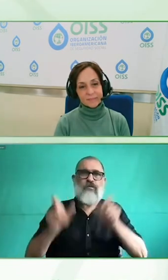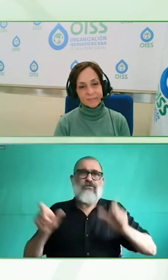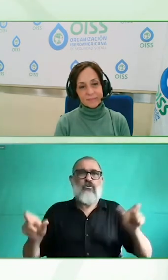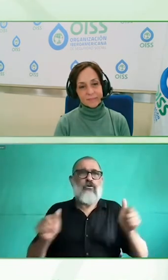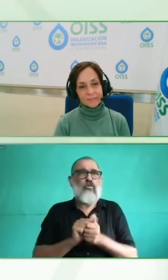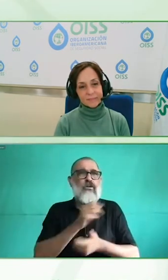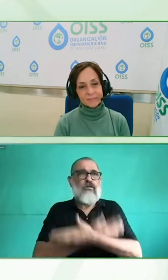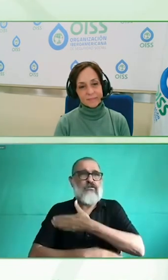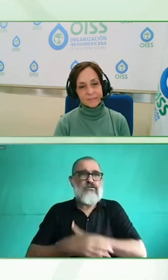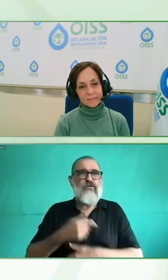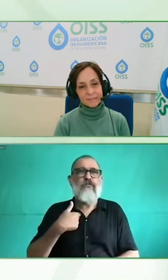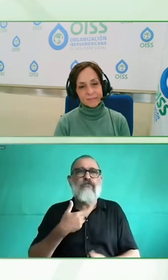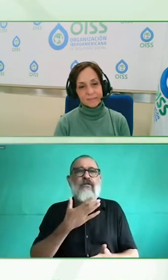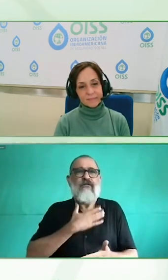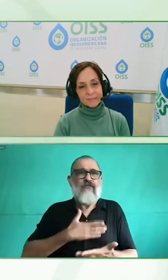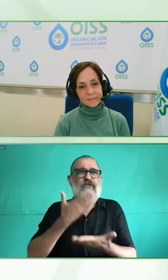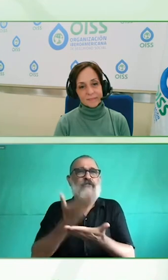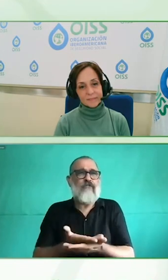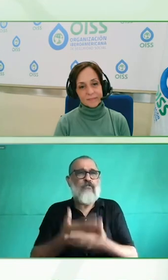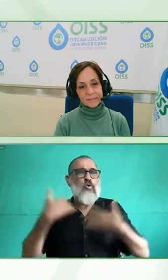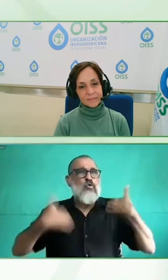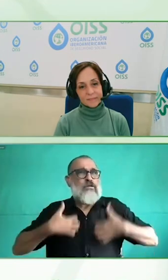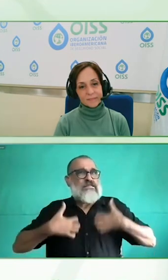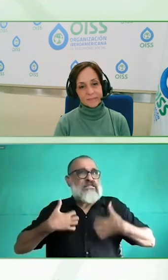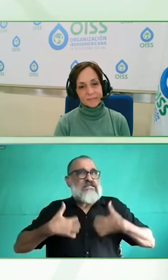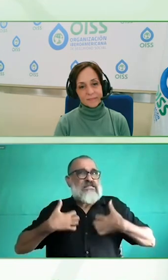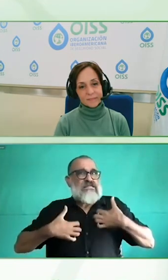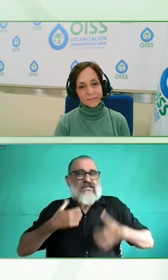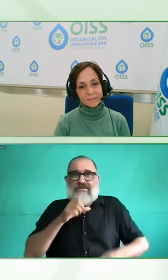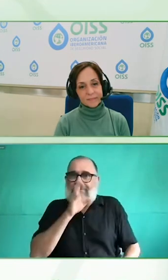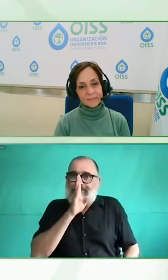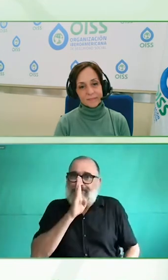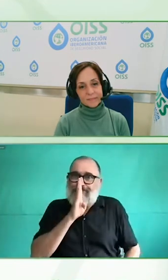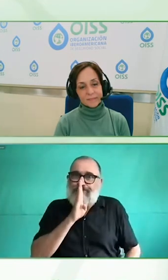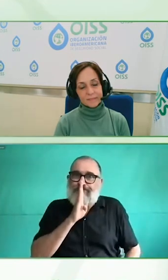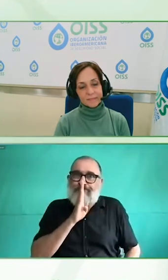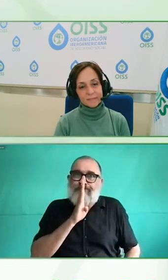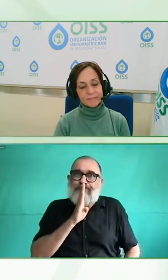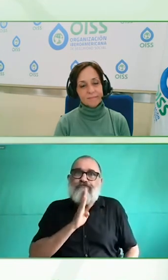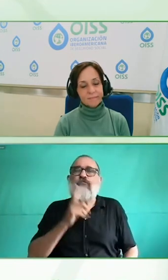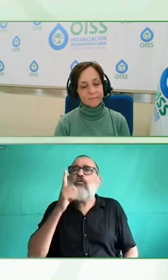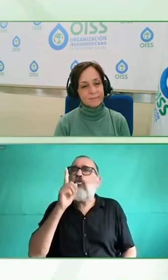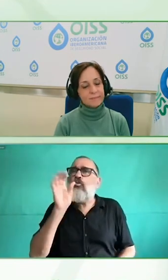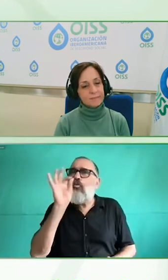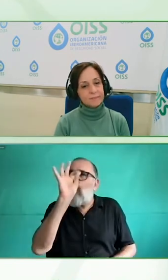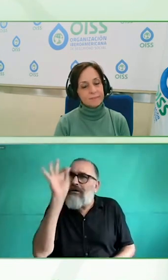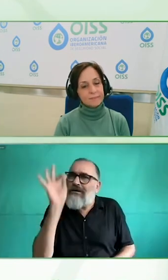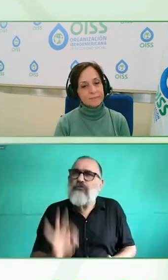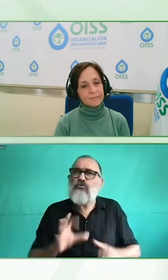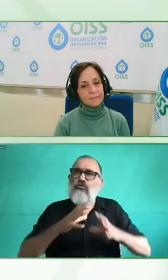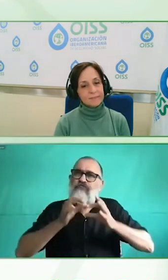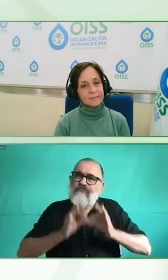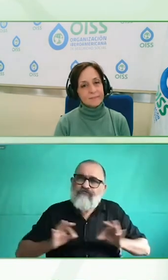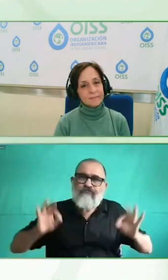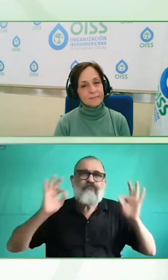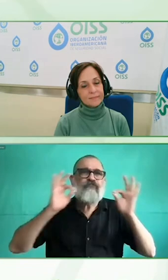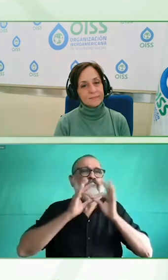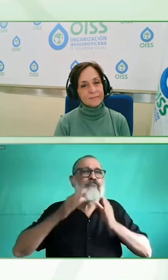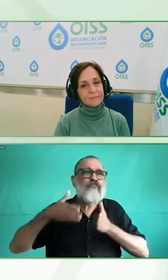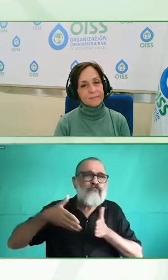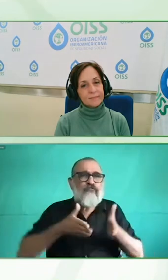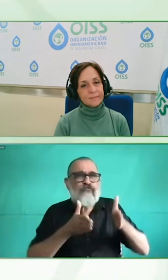tenemos una realidad que es obcecada y que es difícil de transformarse en tecnología yo siempre digo que está la ley de Pareto 80-20